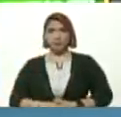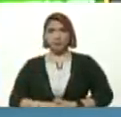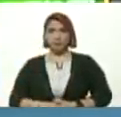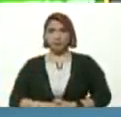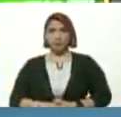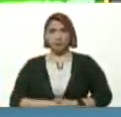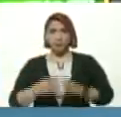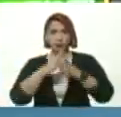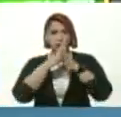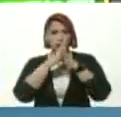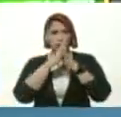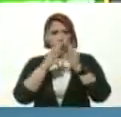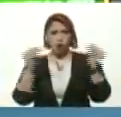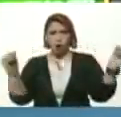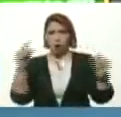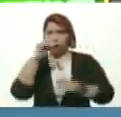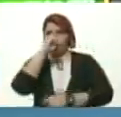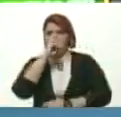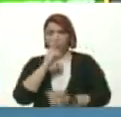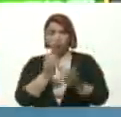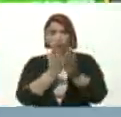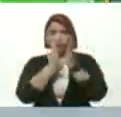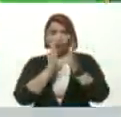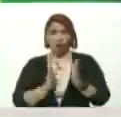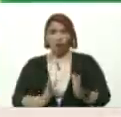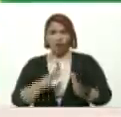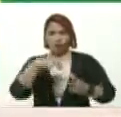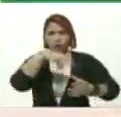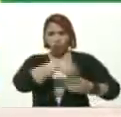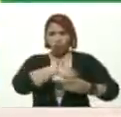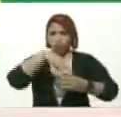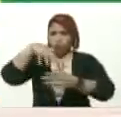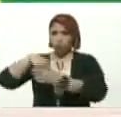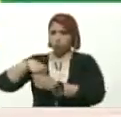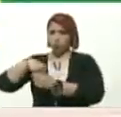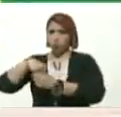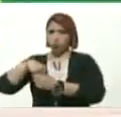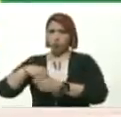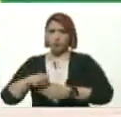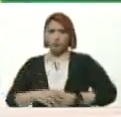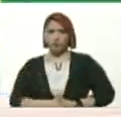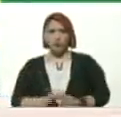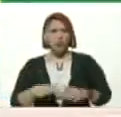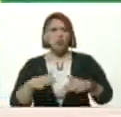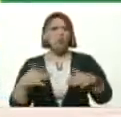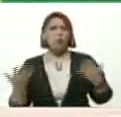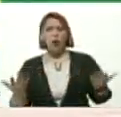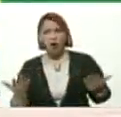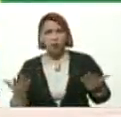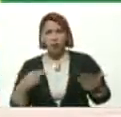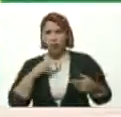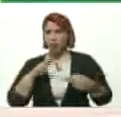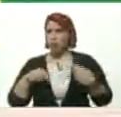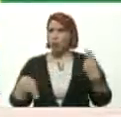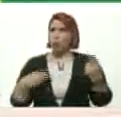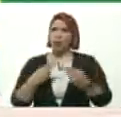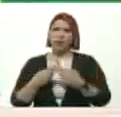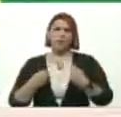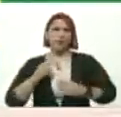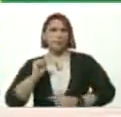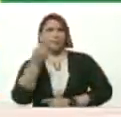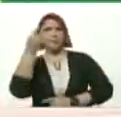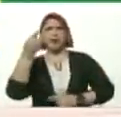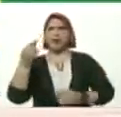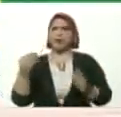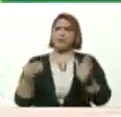Todo el año escolar En pandemia En cuarentena ¿Cuándo acá? Nunca en la vida Primera vez